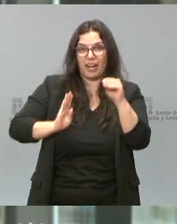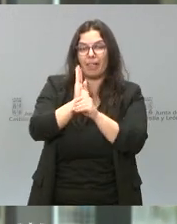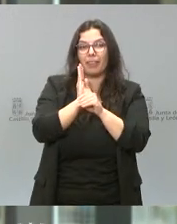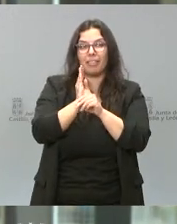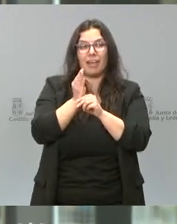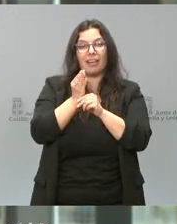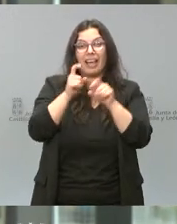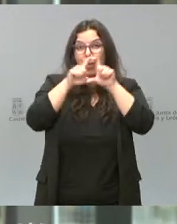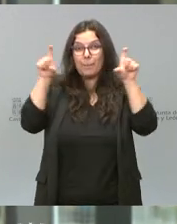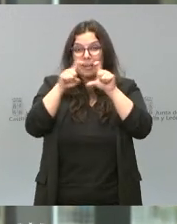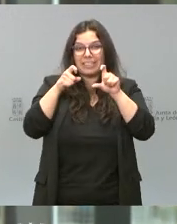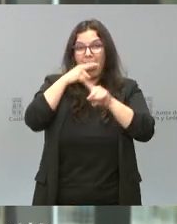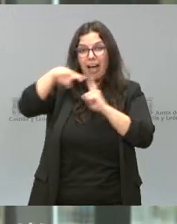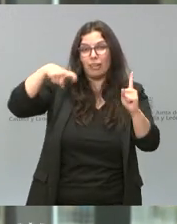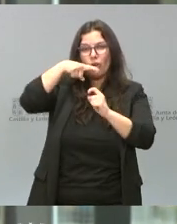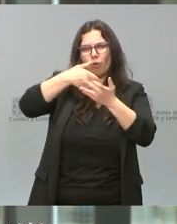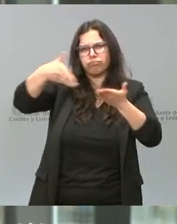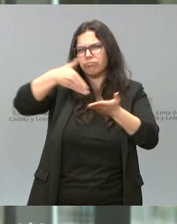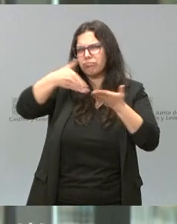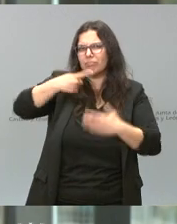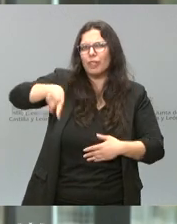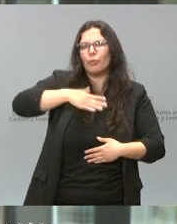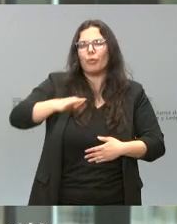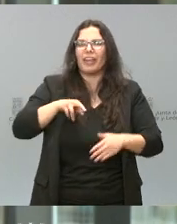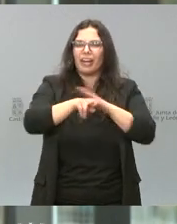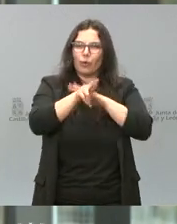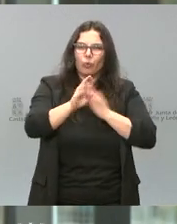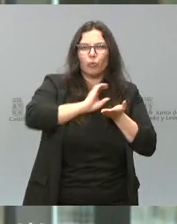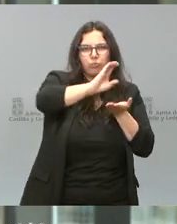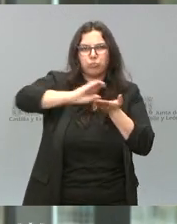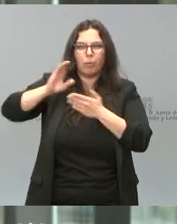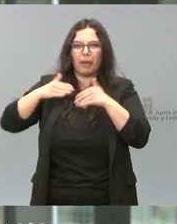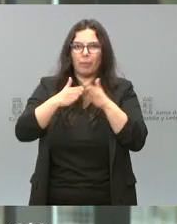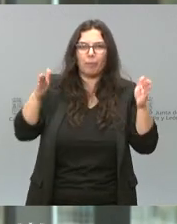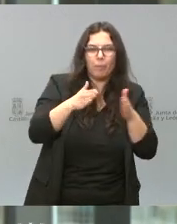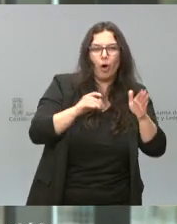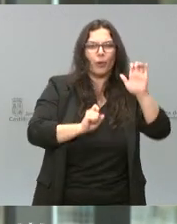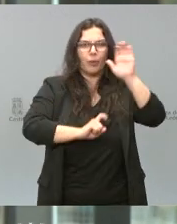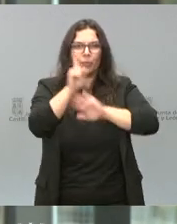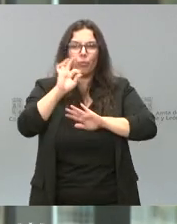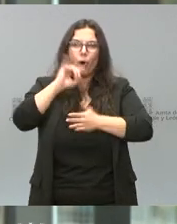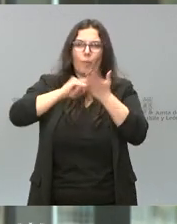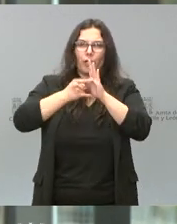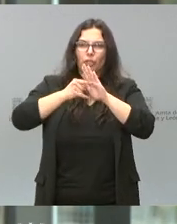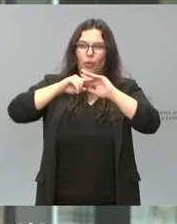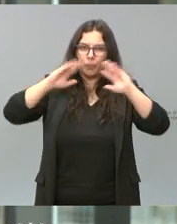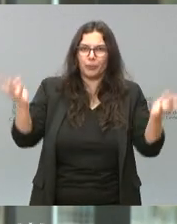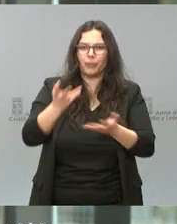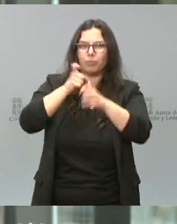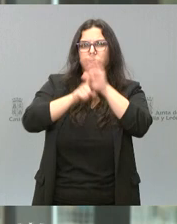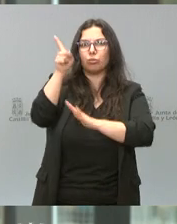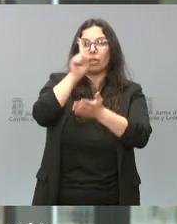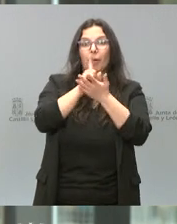empresas cada año obtengan recursos para arrancar, despegar o relanzar su proyecto, porque lo que funciona